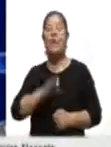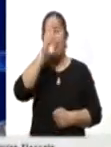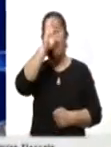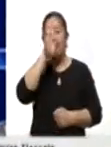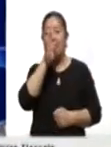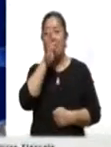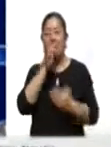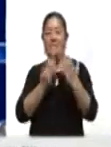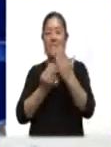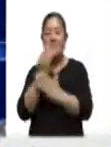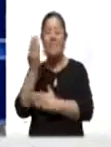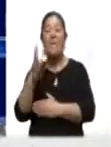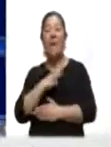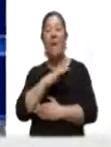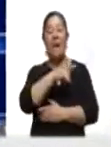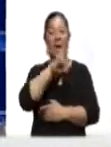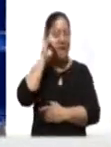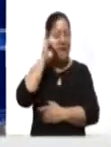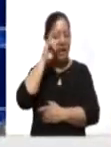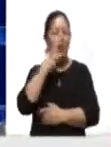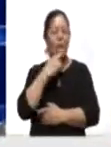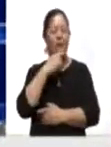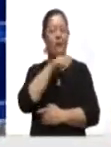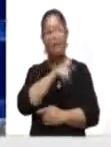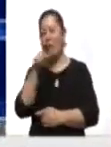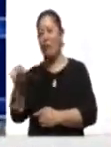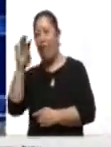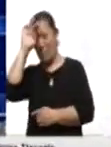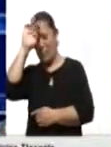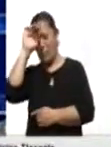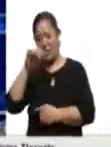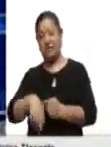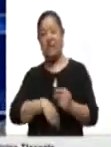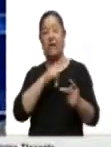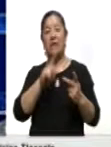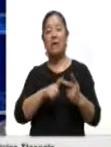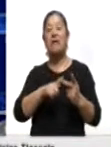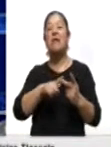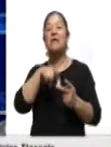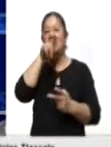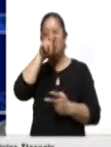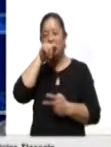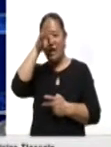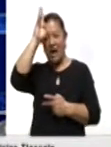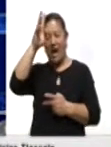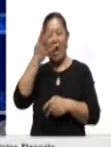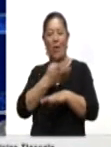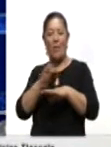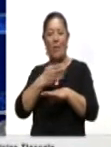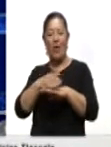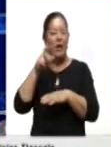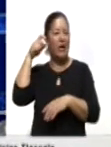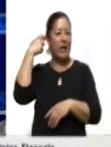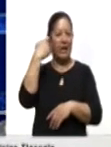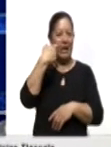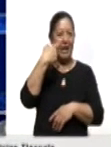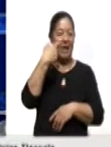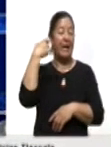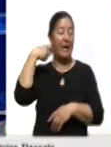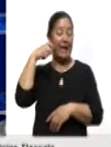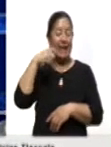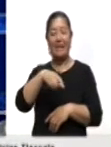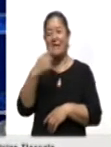cuando los Diablos Ruejos del Toluca reciban al equipo del Monterrey. Más tarde, los Gallos Blancos del Querétaro harán lo propio contra el equipo de los Santos.